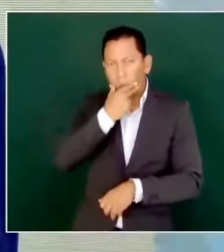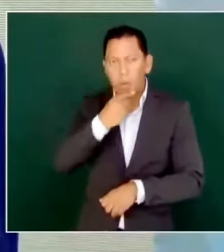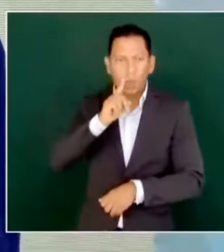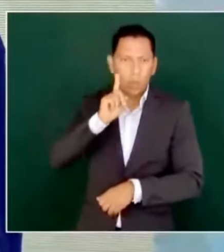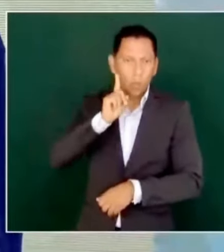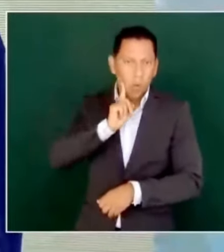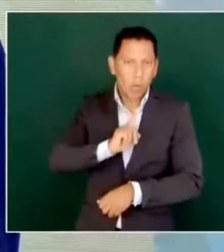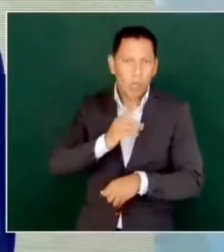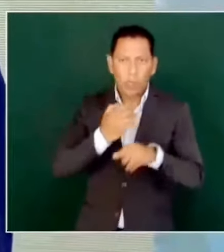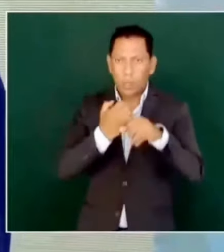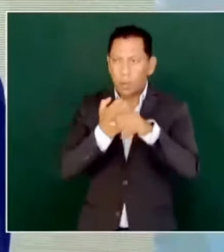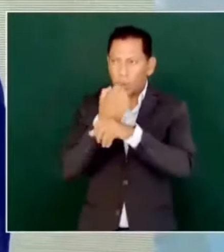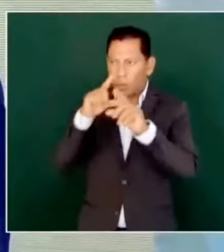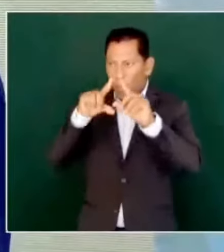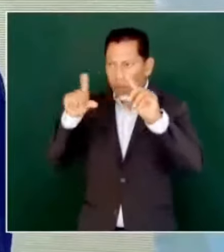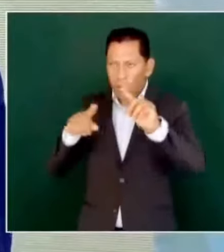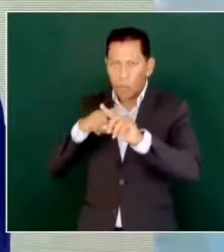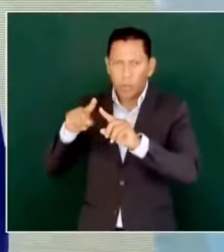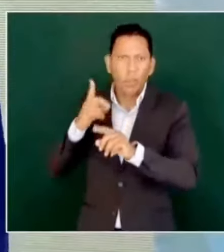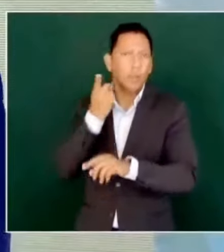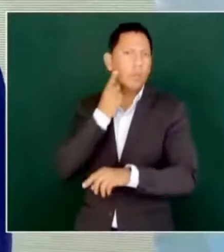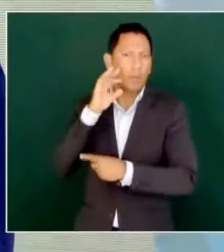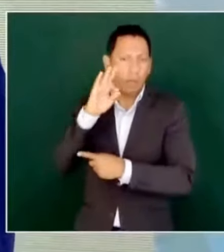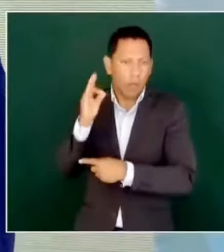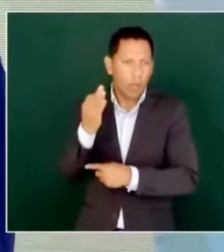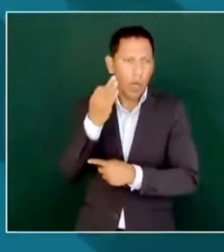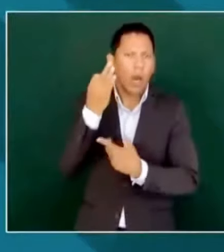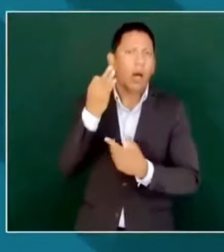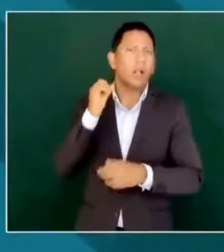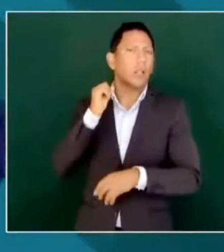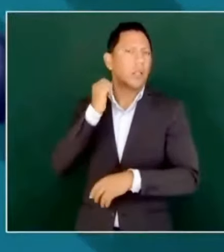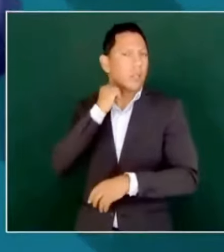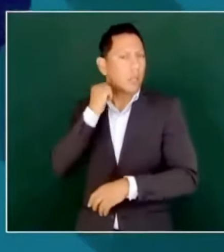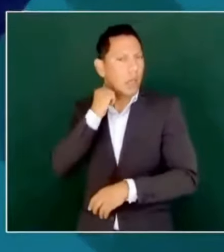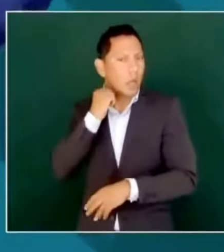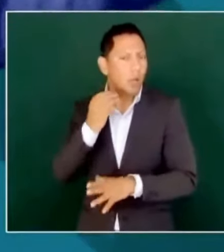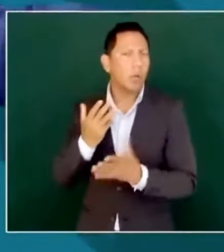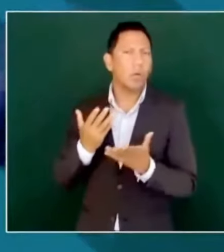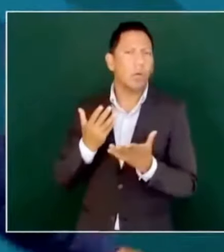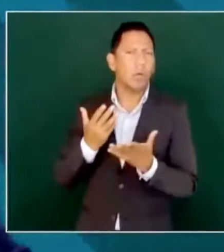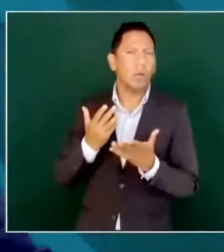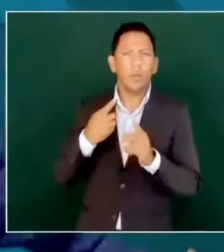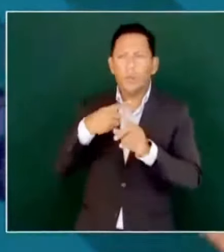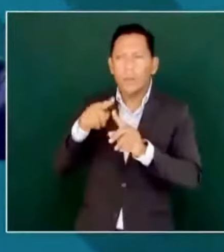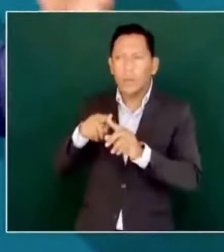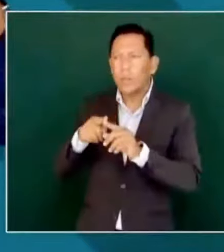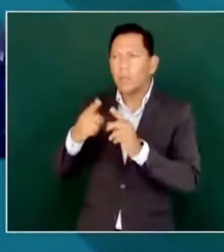candidatos, diputados federales, senadores, hasta donde podamos.